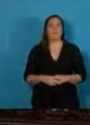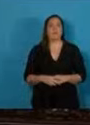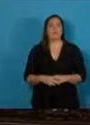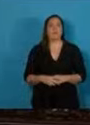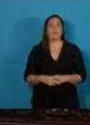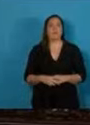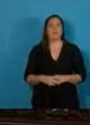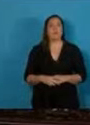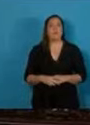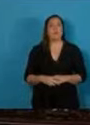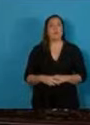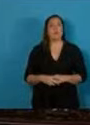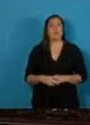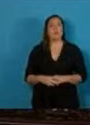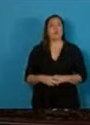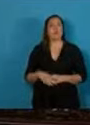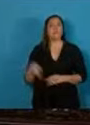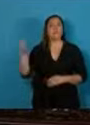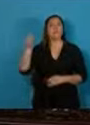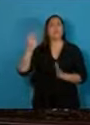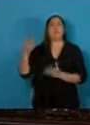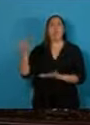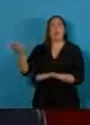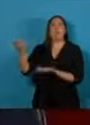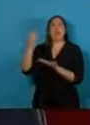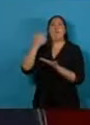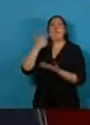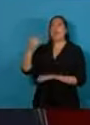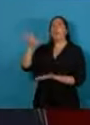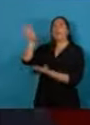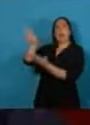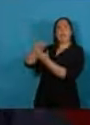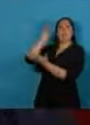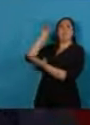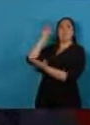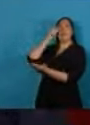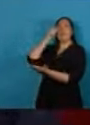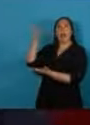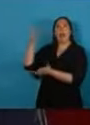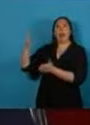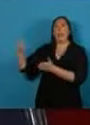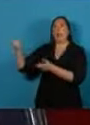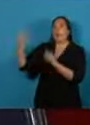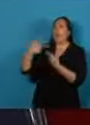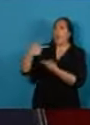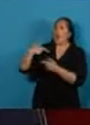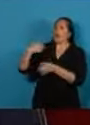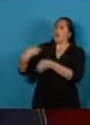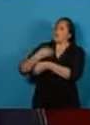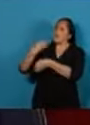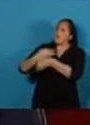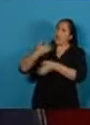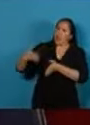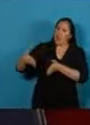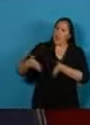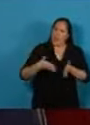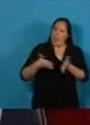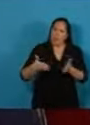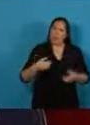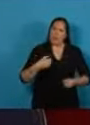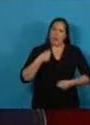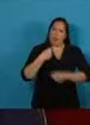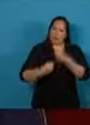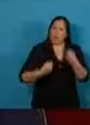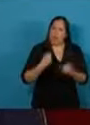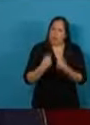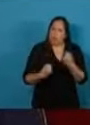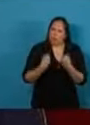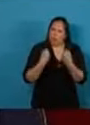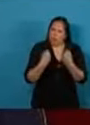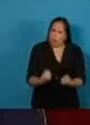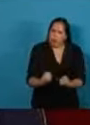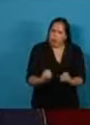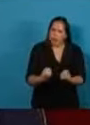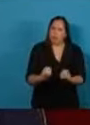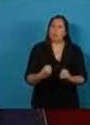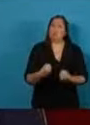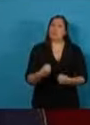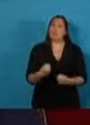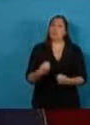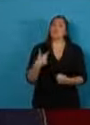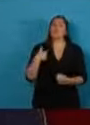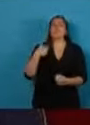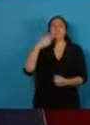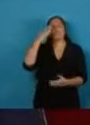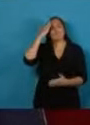que me marcaron con su ejemplo la senda de la decencia y el esfuerzo quiero recordar